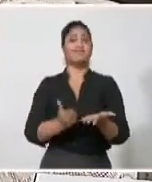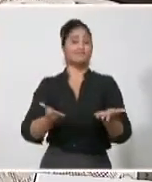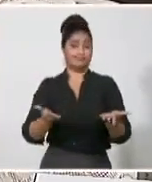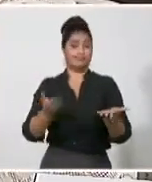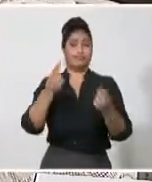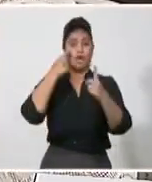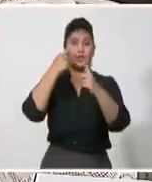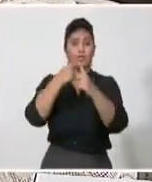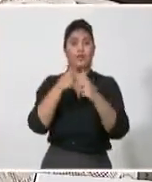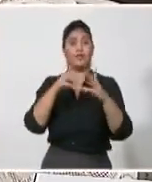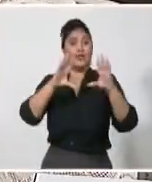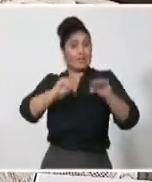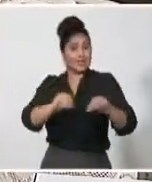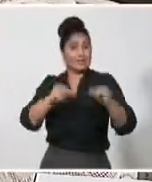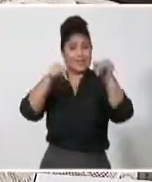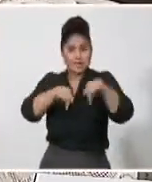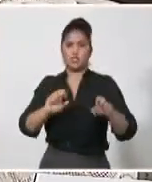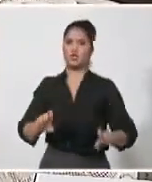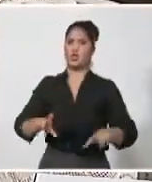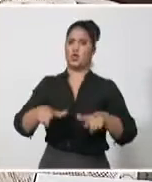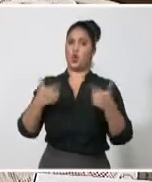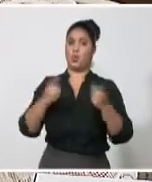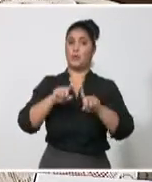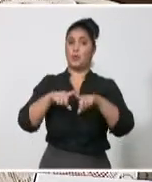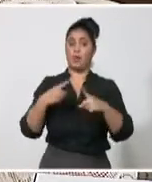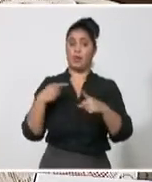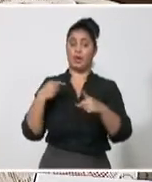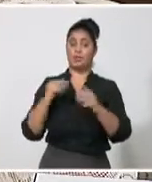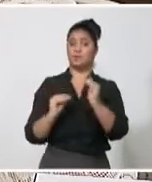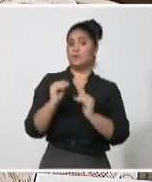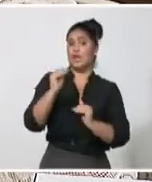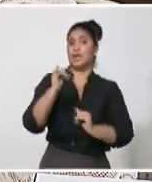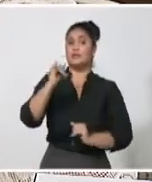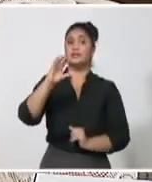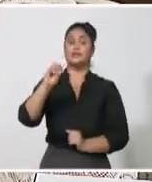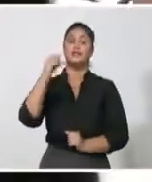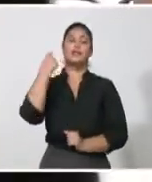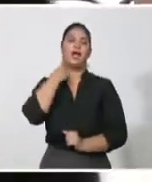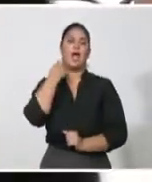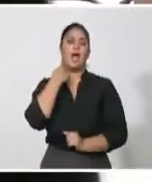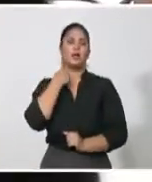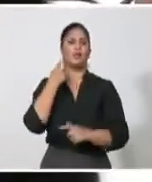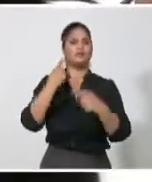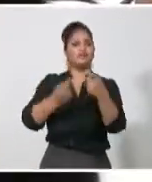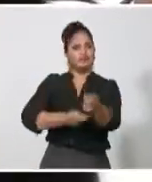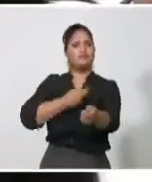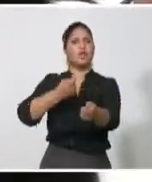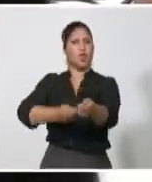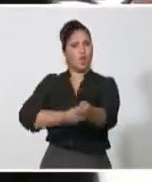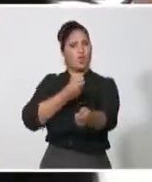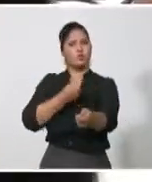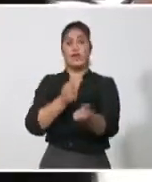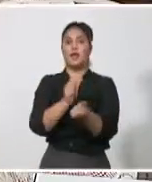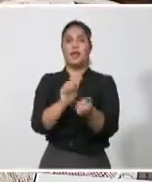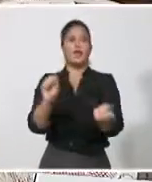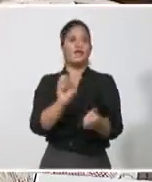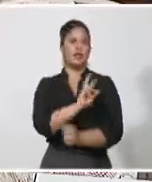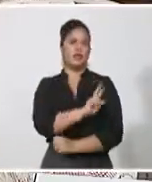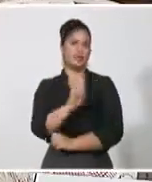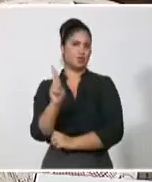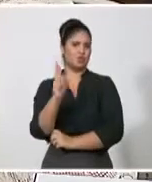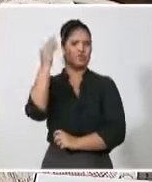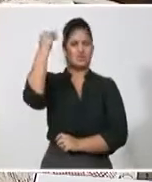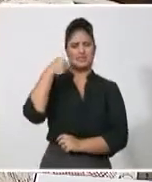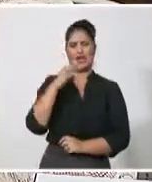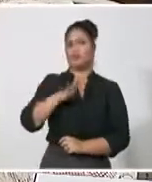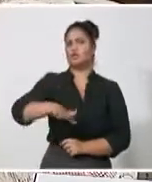son más de 60 años haciendo revolución y dando al mundo un ejemplo único de altruismo y solidaridad. Eso bien lo sabemos